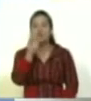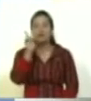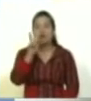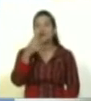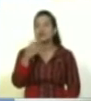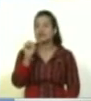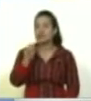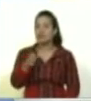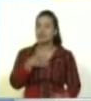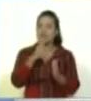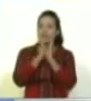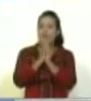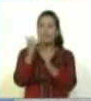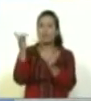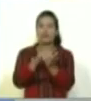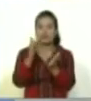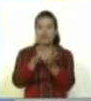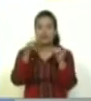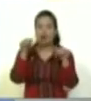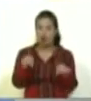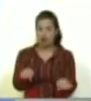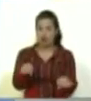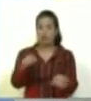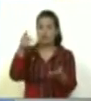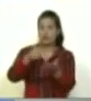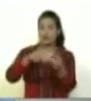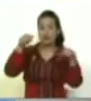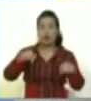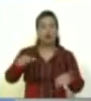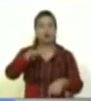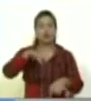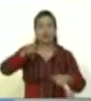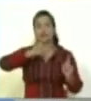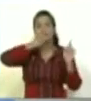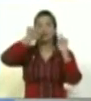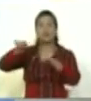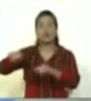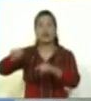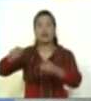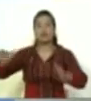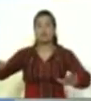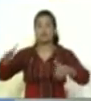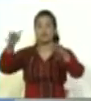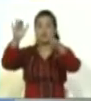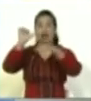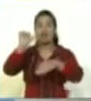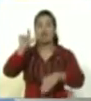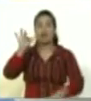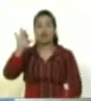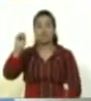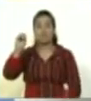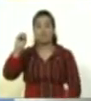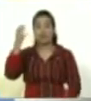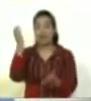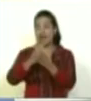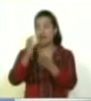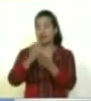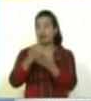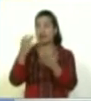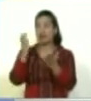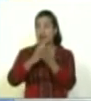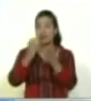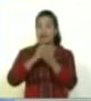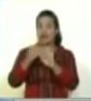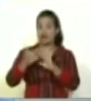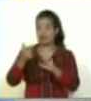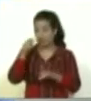a que participe el día de hoy en el complejo Alfredo Maneiro, en los Flores de Catia, antiguo almacenador